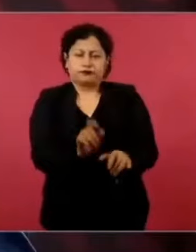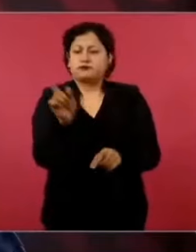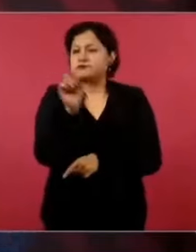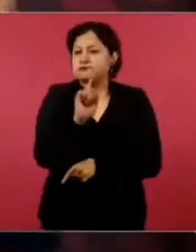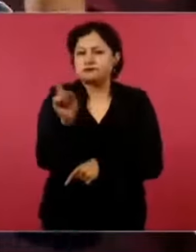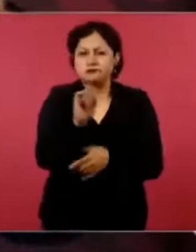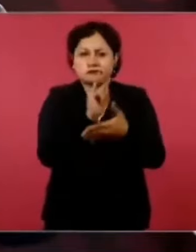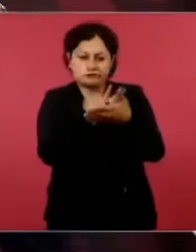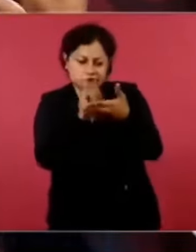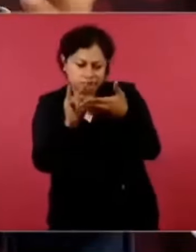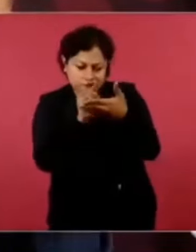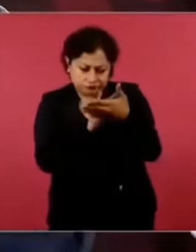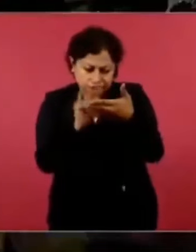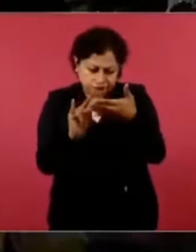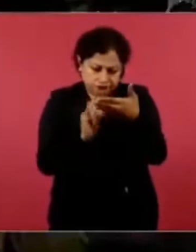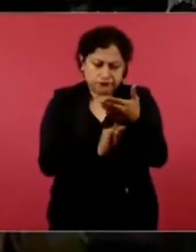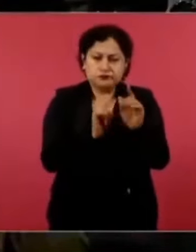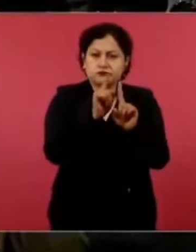historietas.